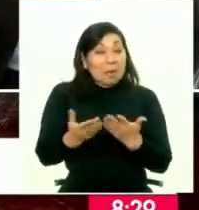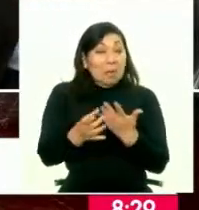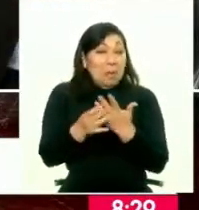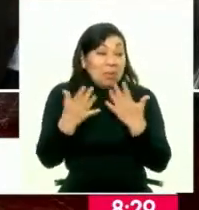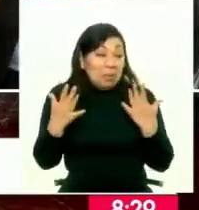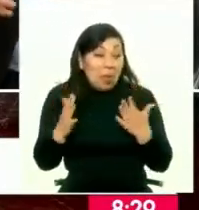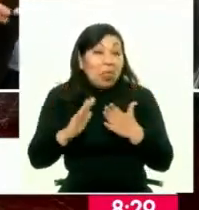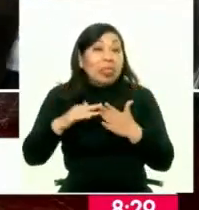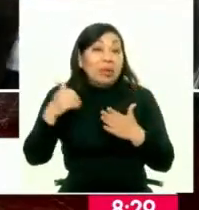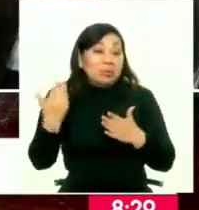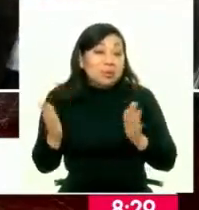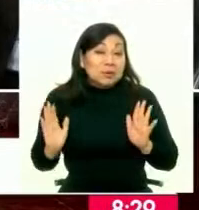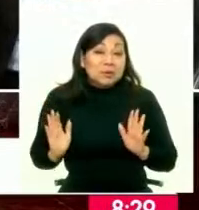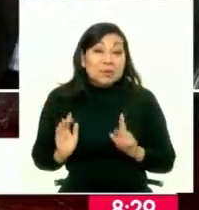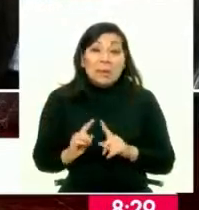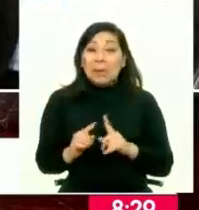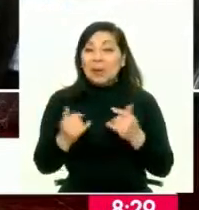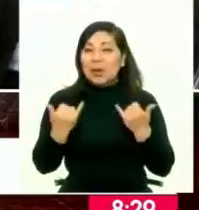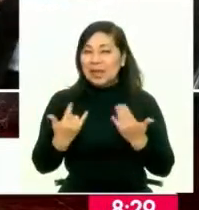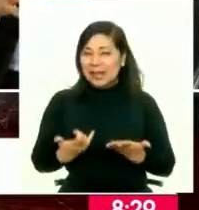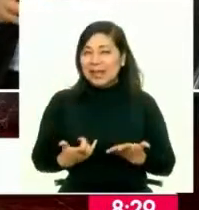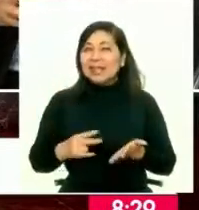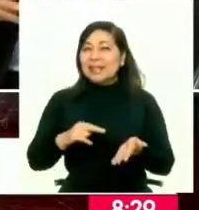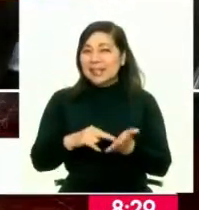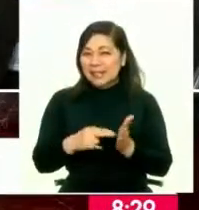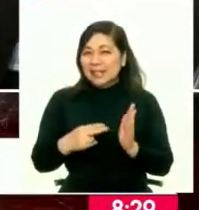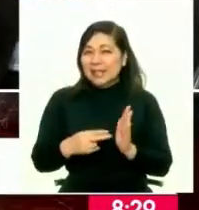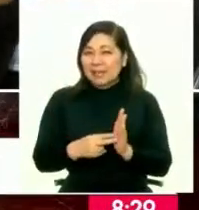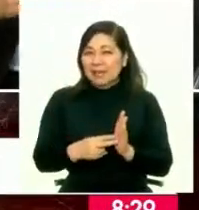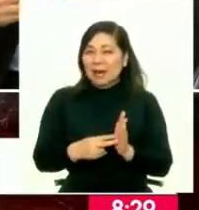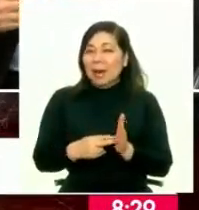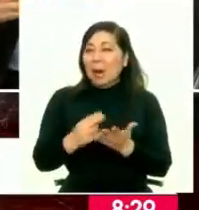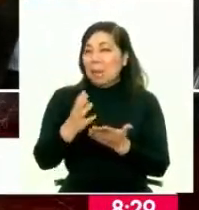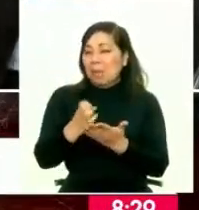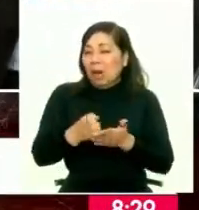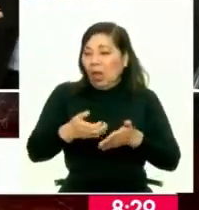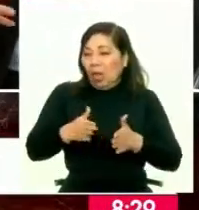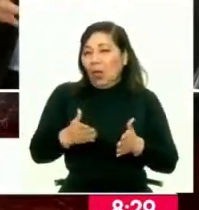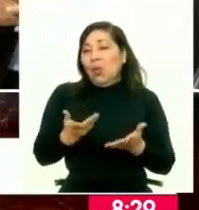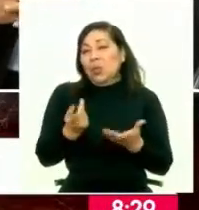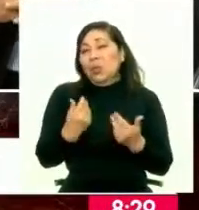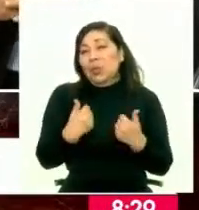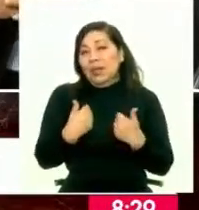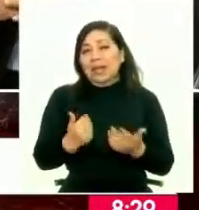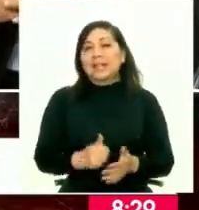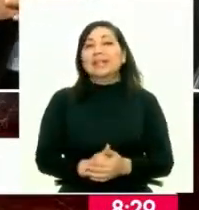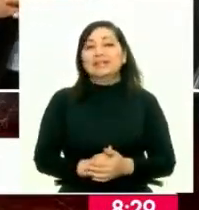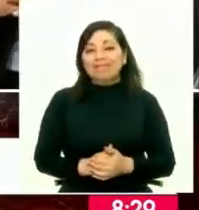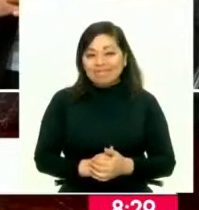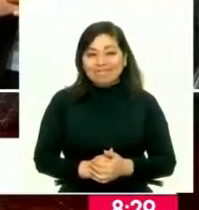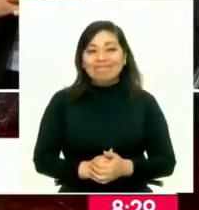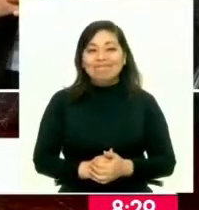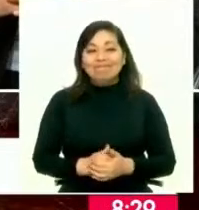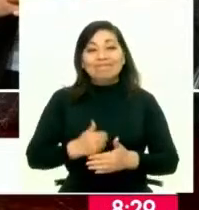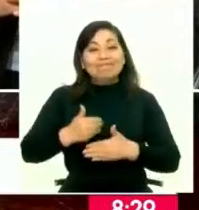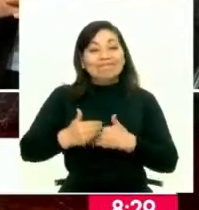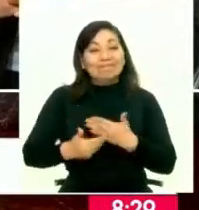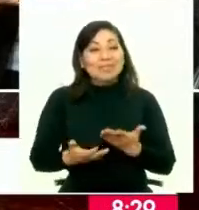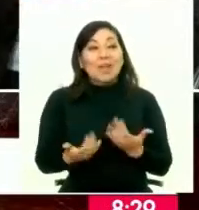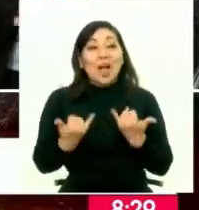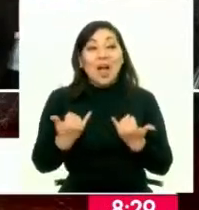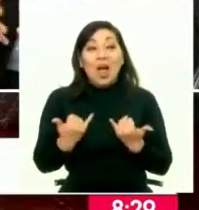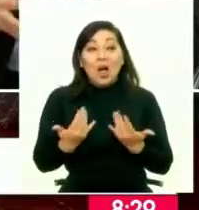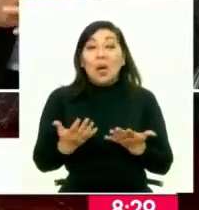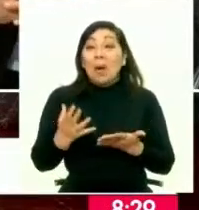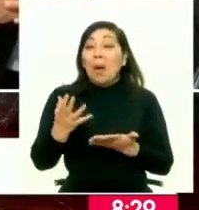el matrimonio después. Pero justamente eso implica también que se reduce el número de hijos que uno tiene. De acuerdo. Eso sería la consecuencia. Por eso se